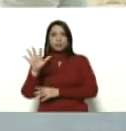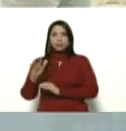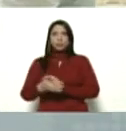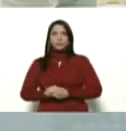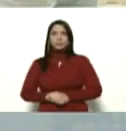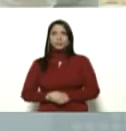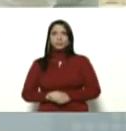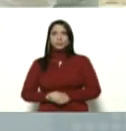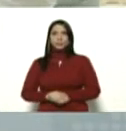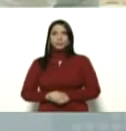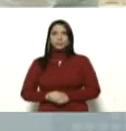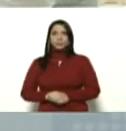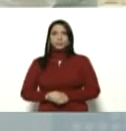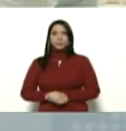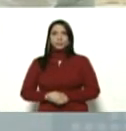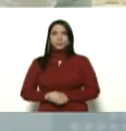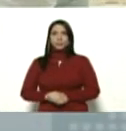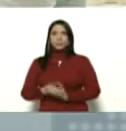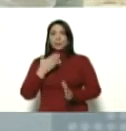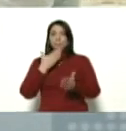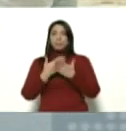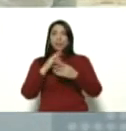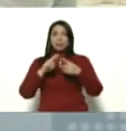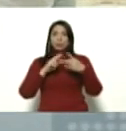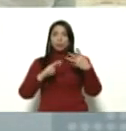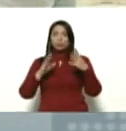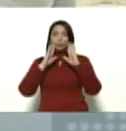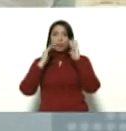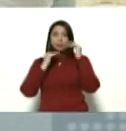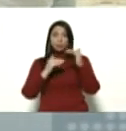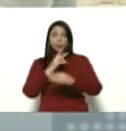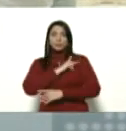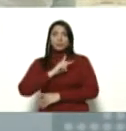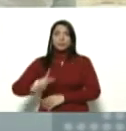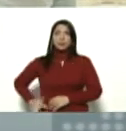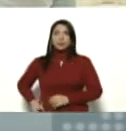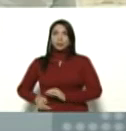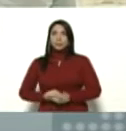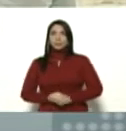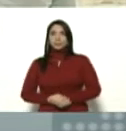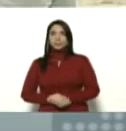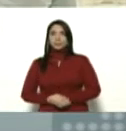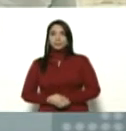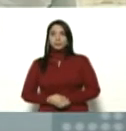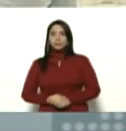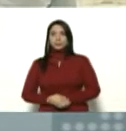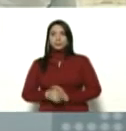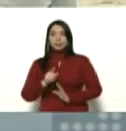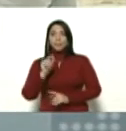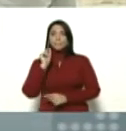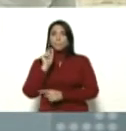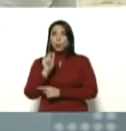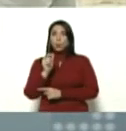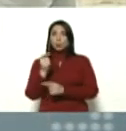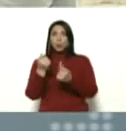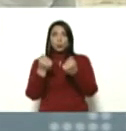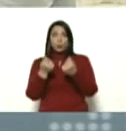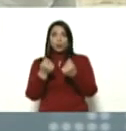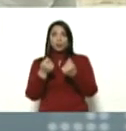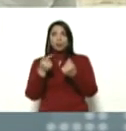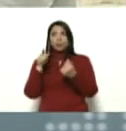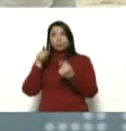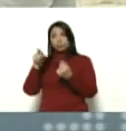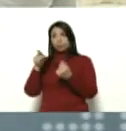veinticinco y me piden los recursos atención vicepresidenta este punto de cuenta va para usted directo